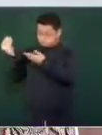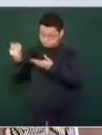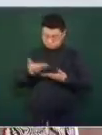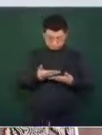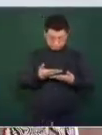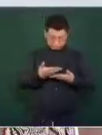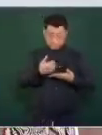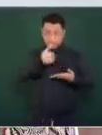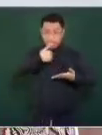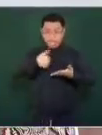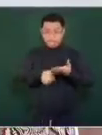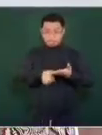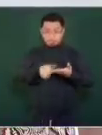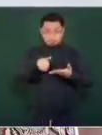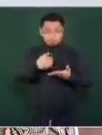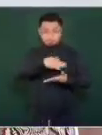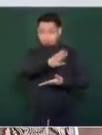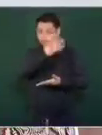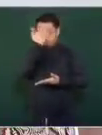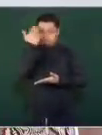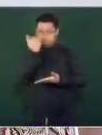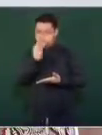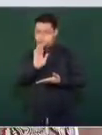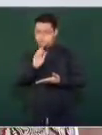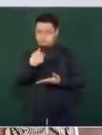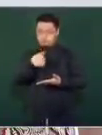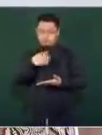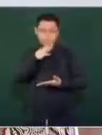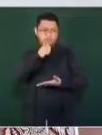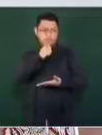no podría darla a conocer ahora.